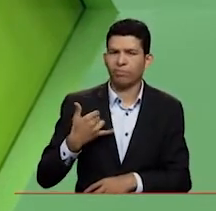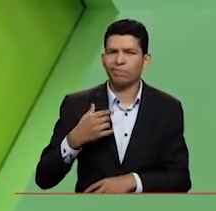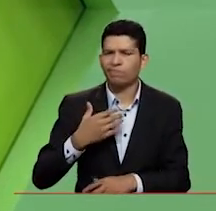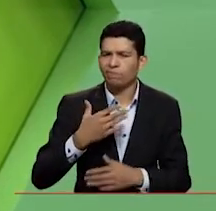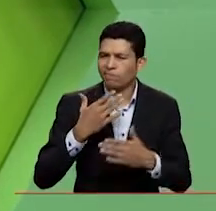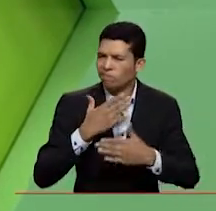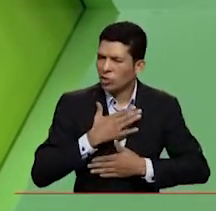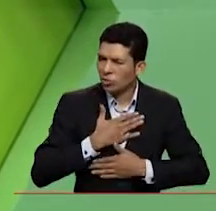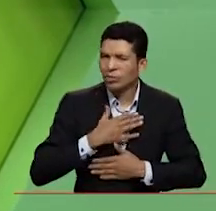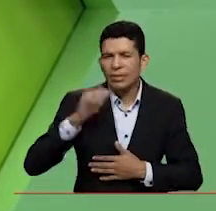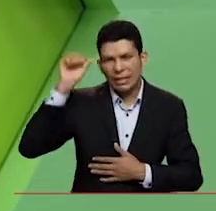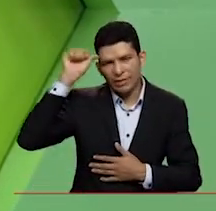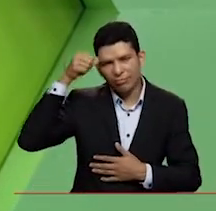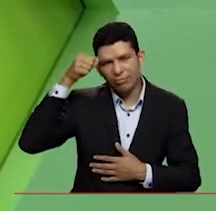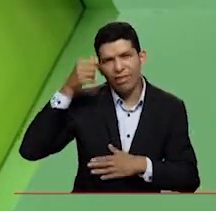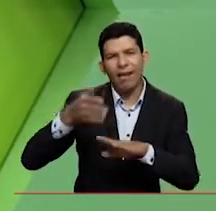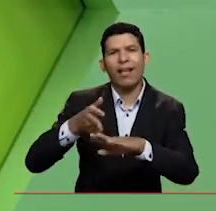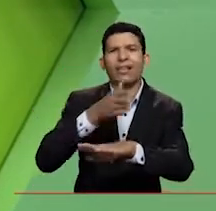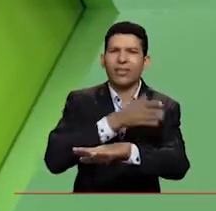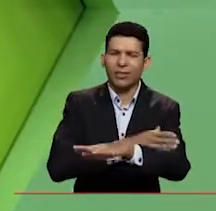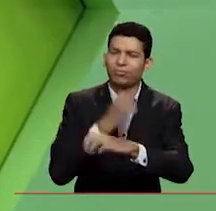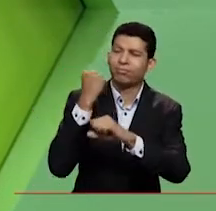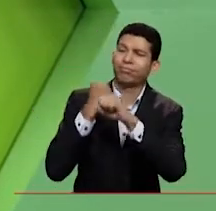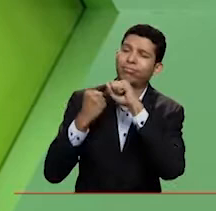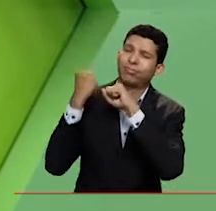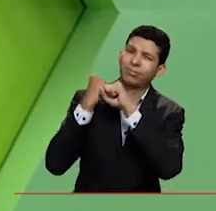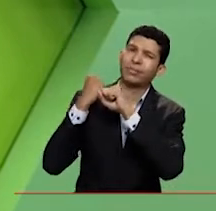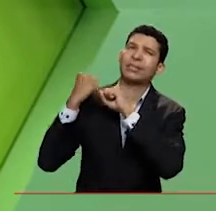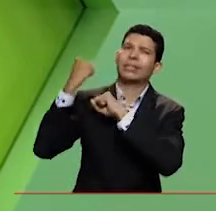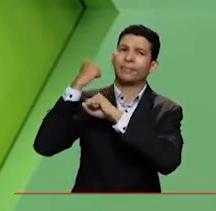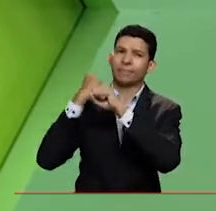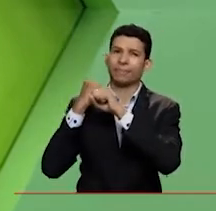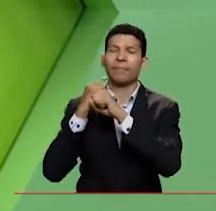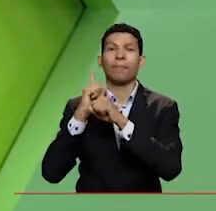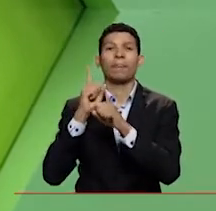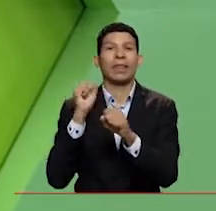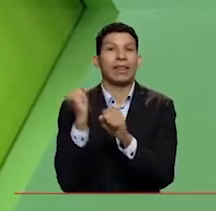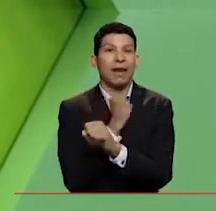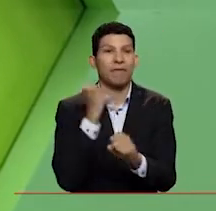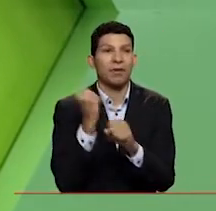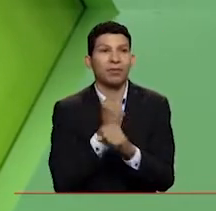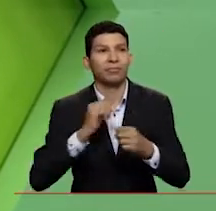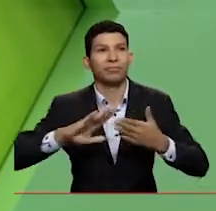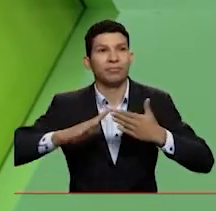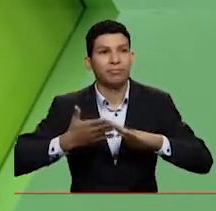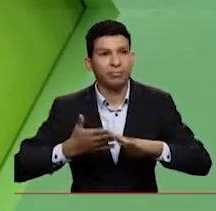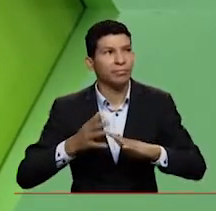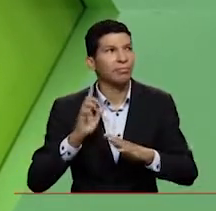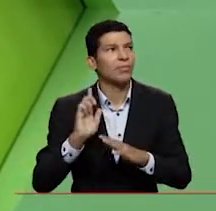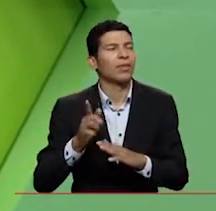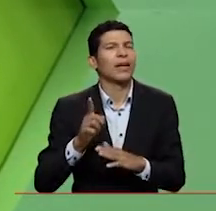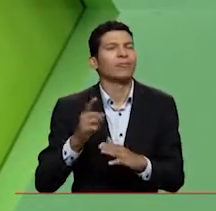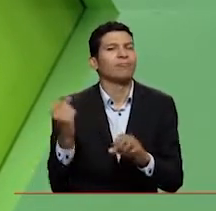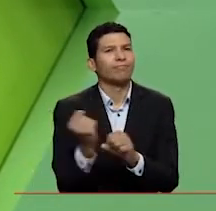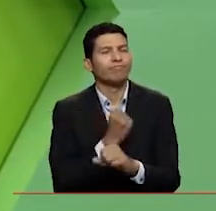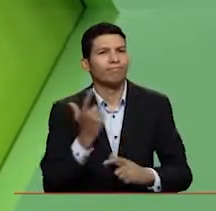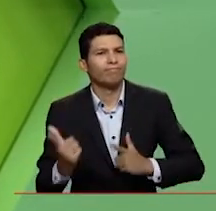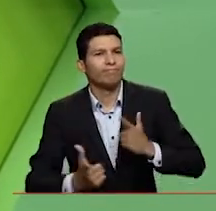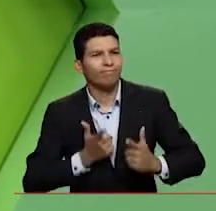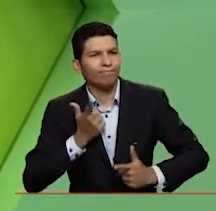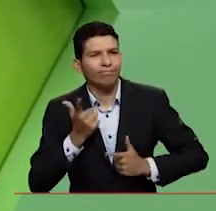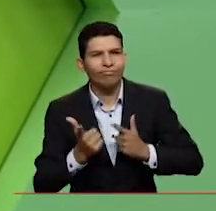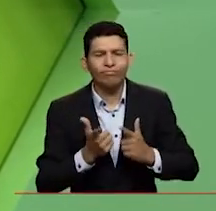la recuerdo ya desde hace varios años en ese trabajo comunitario, en esa lucha, en esa